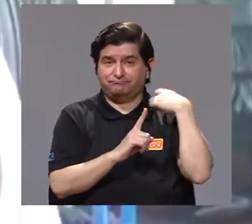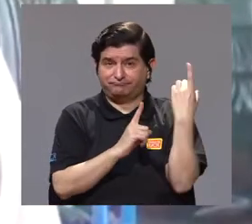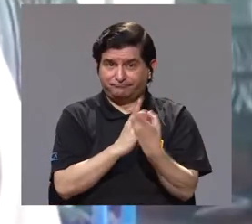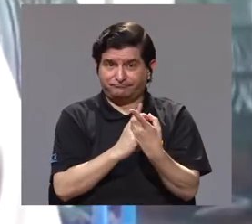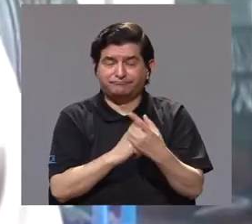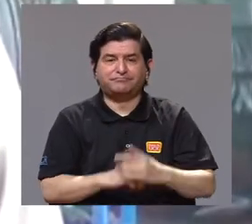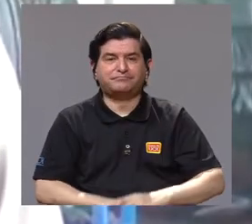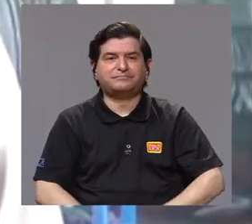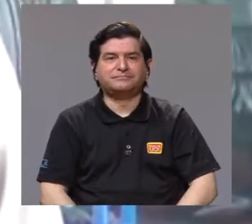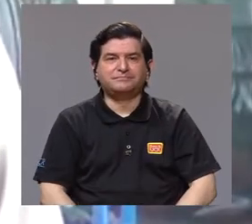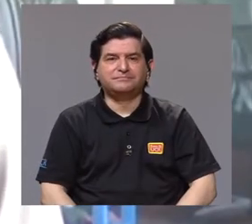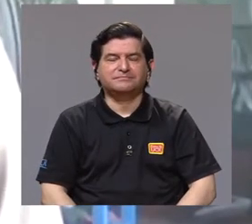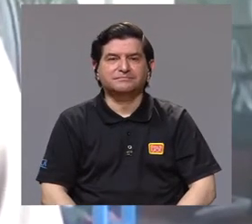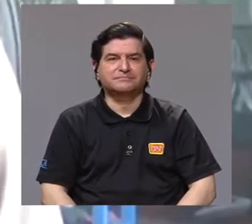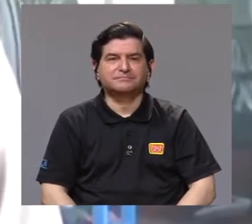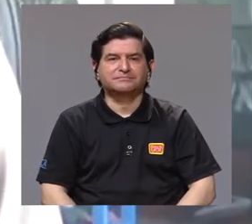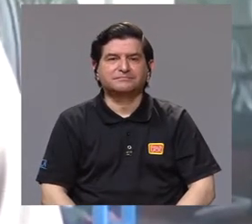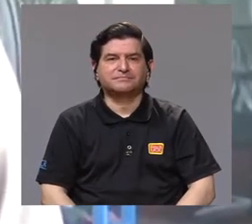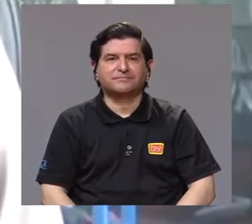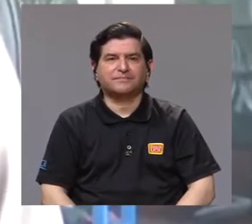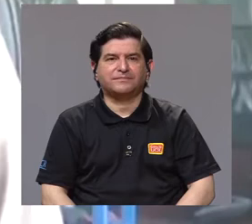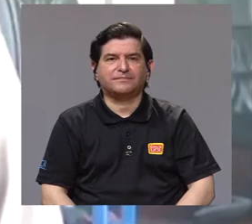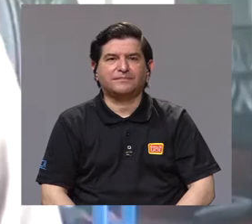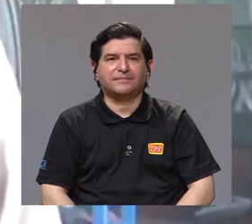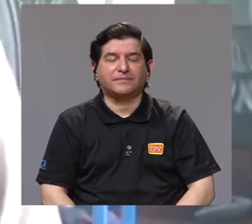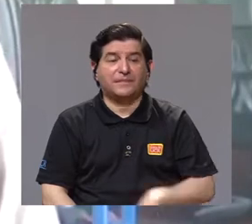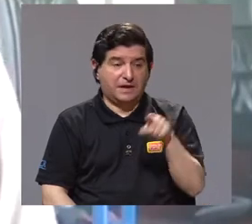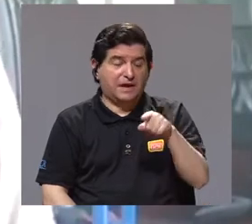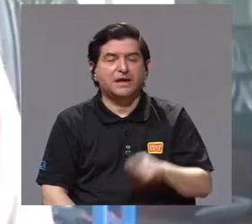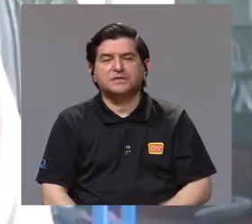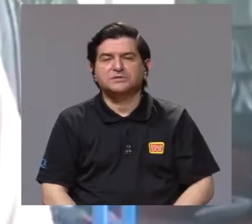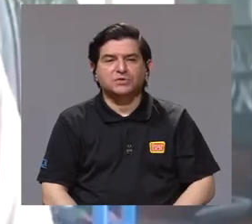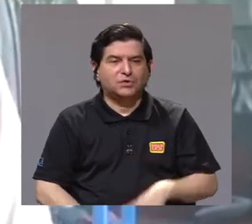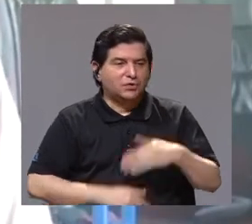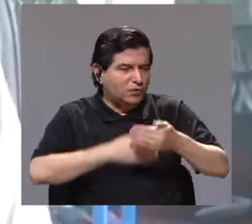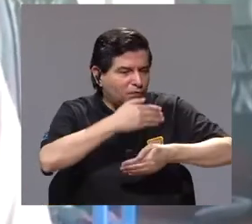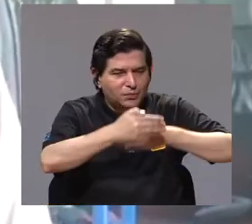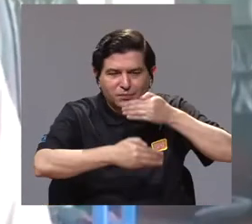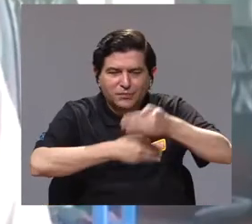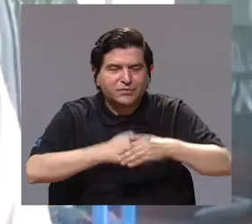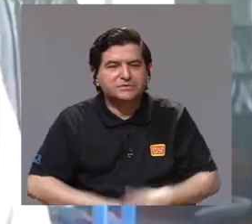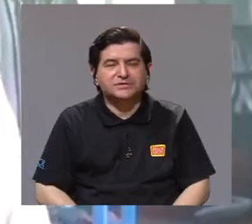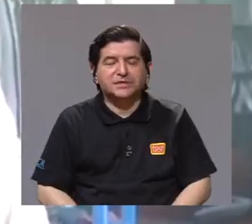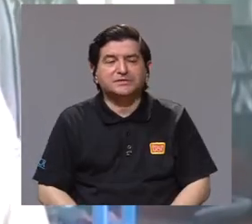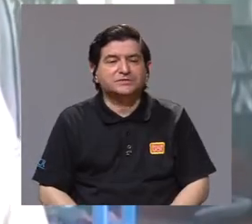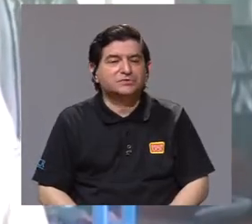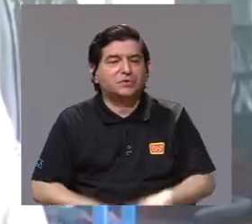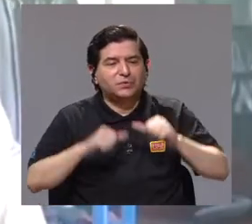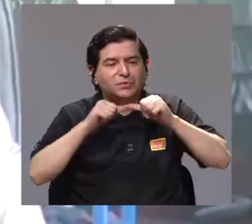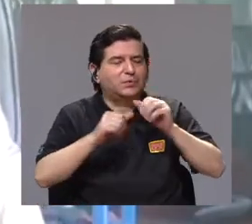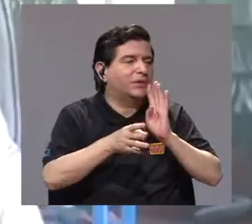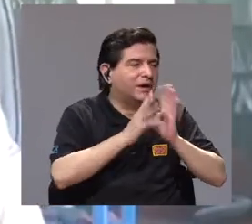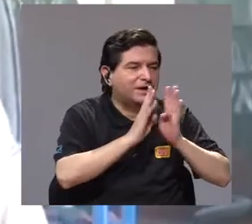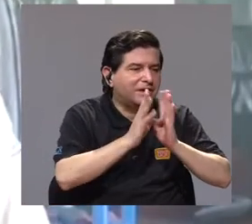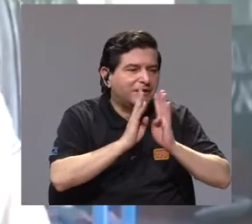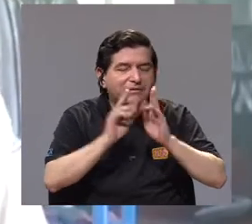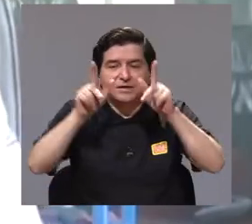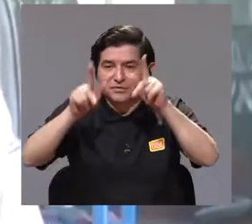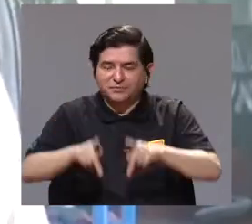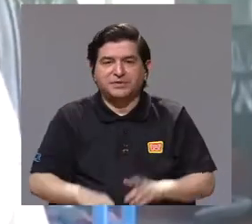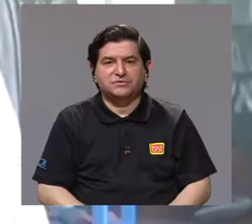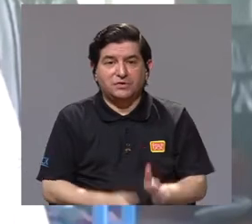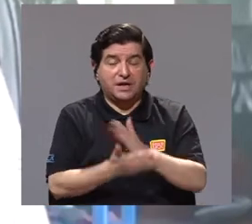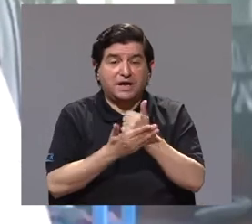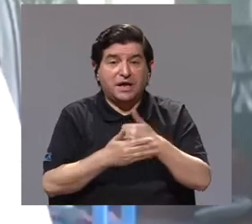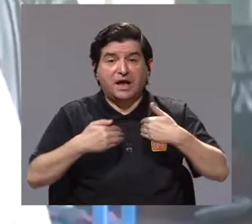sociedades y bueno, eso se va transmitiendo, ¿verdad? De boca en boca con la gente,